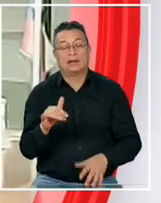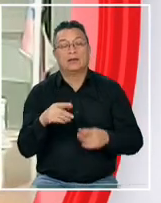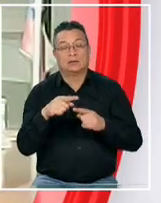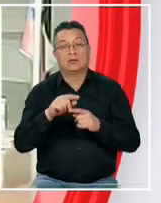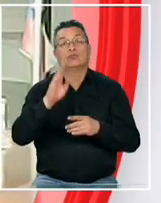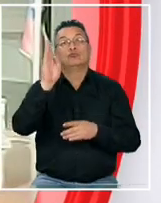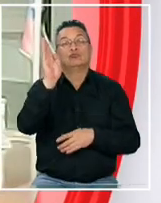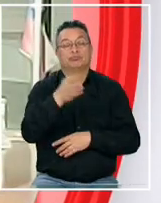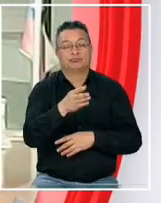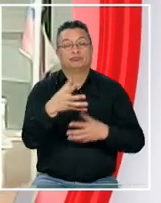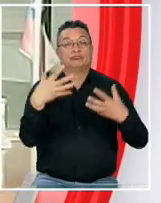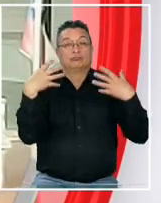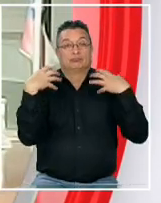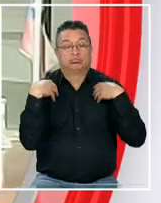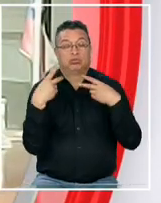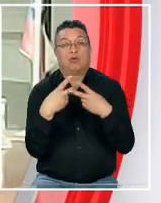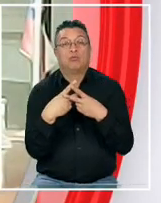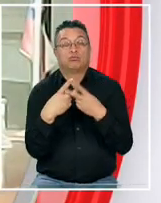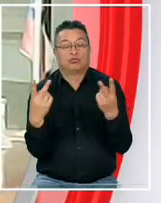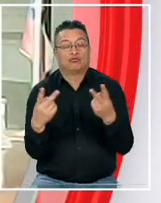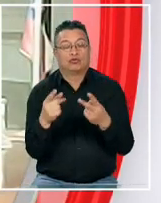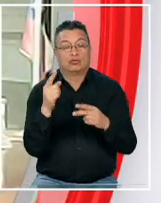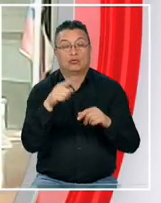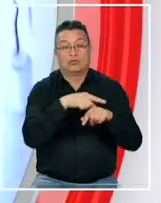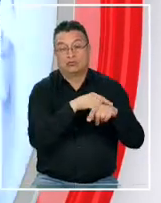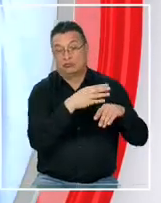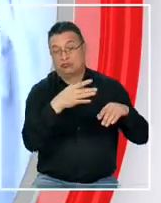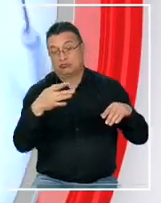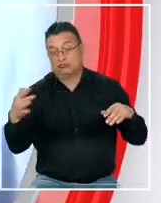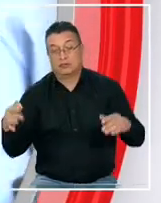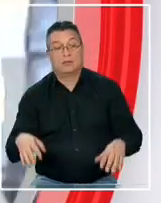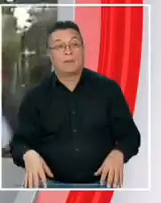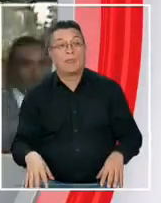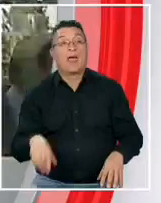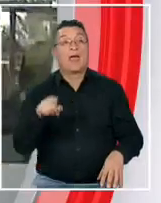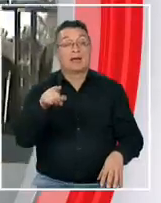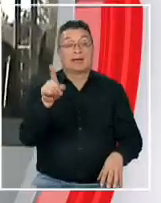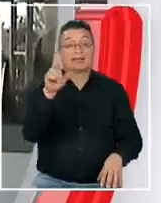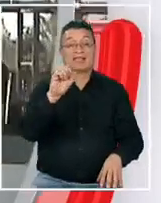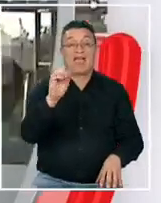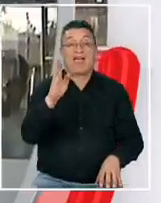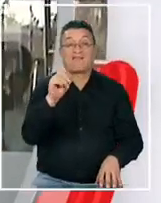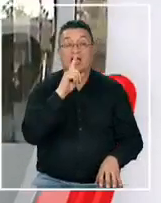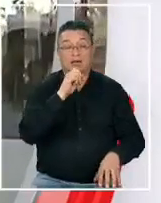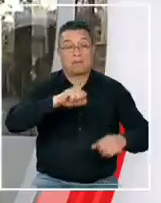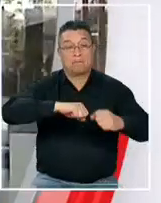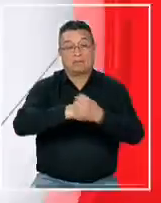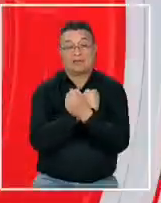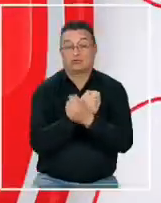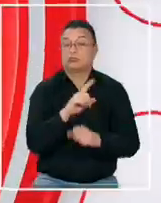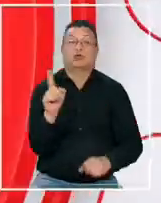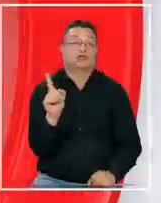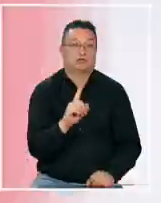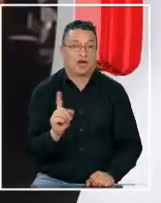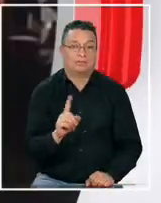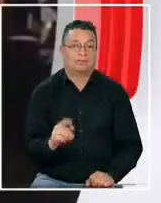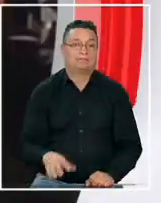suspensión de cargos u oficios públicos por el término de la condena de esta manera Pedro Zabat no irá a la cárcel por los delitos